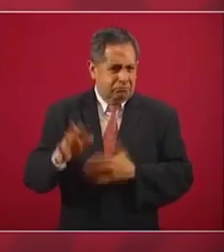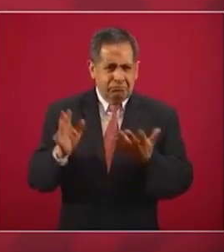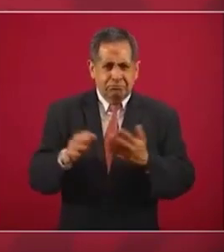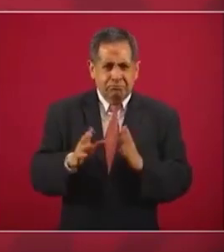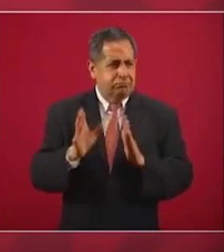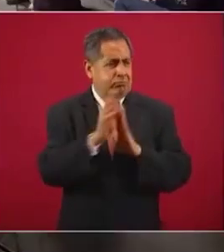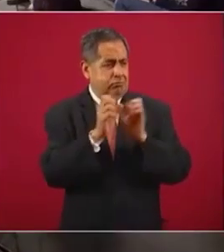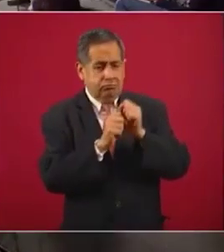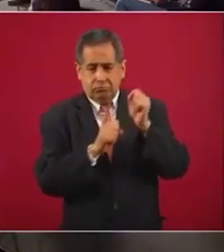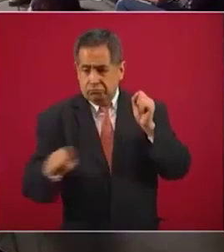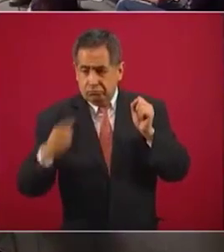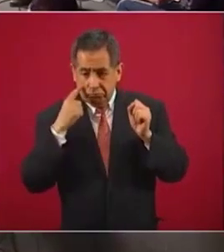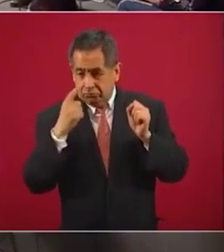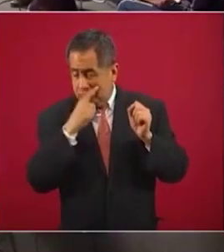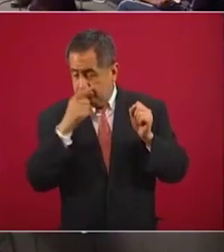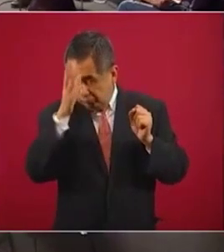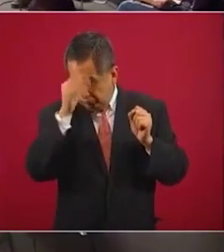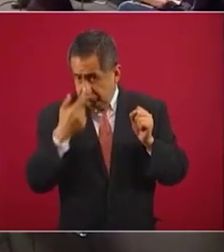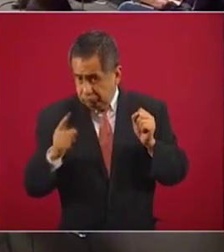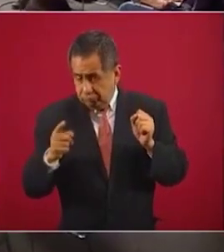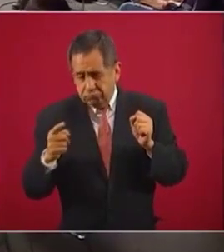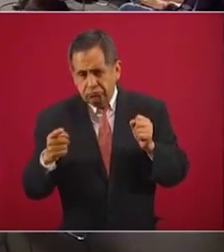Eso no se puede.